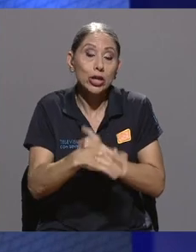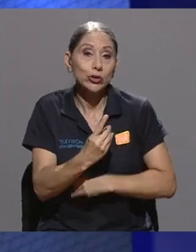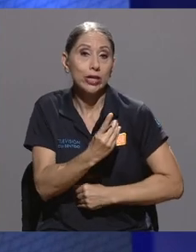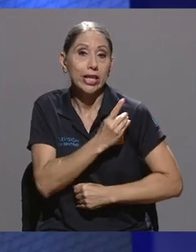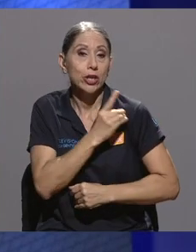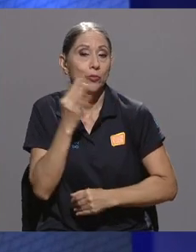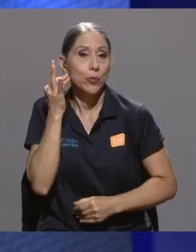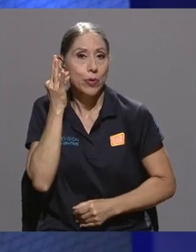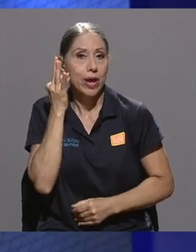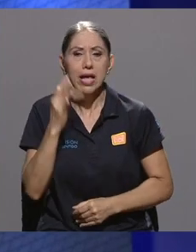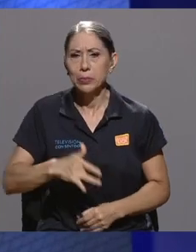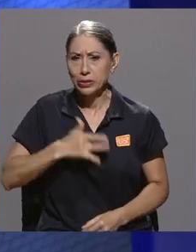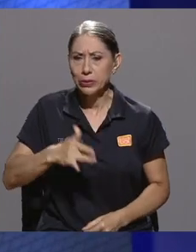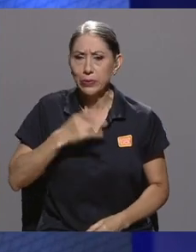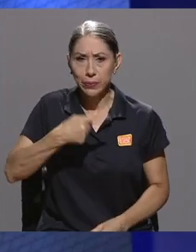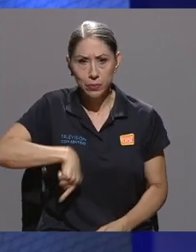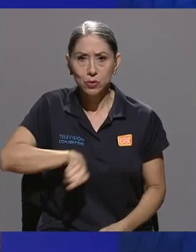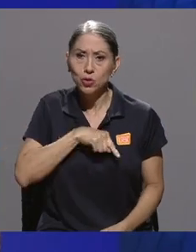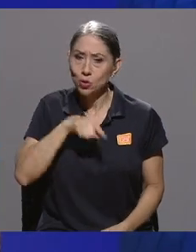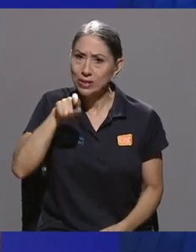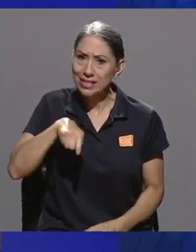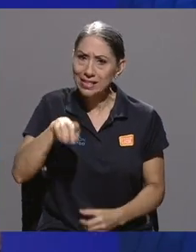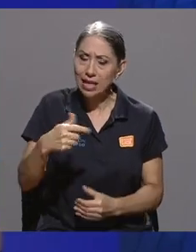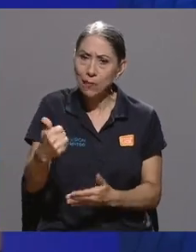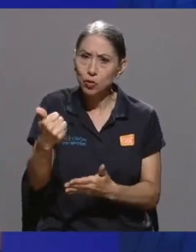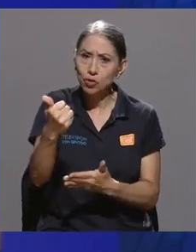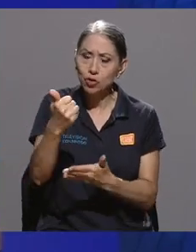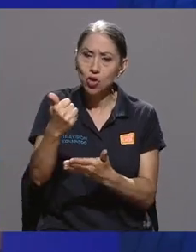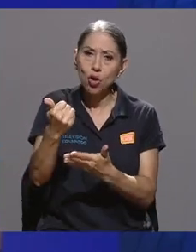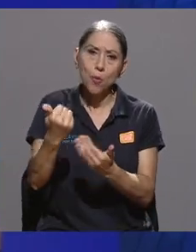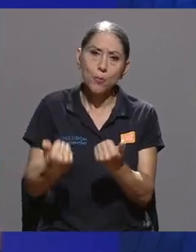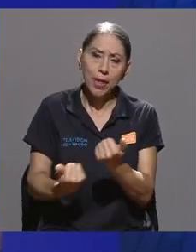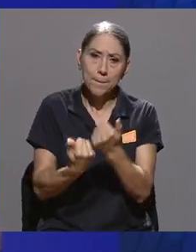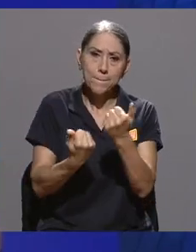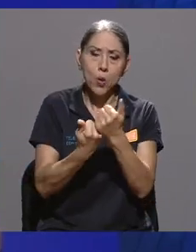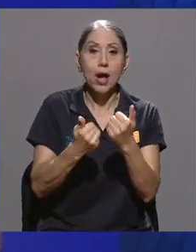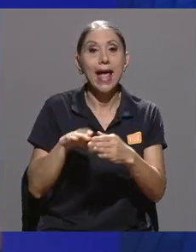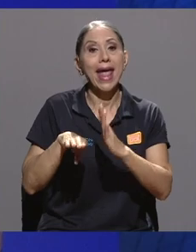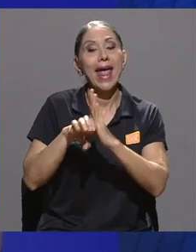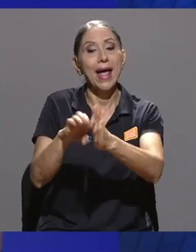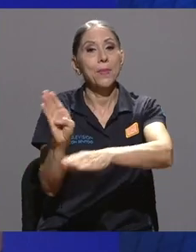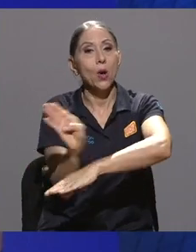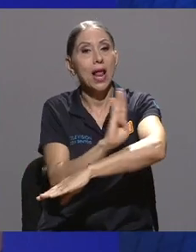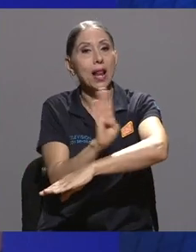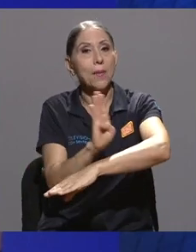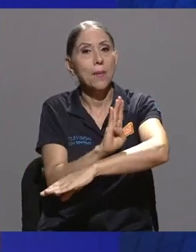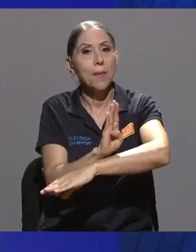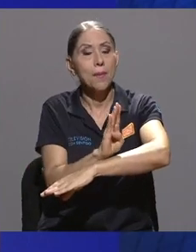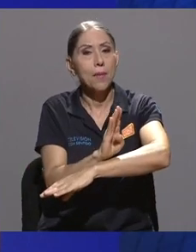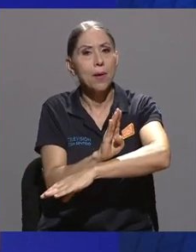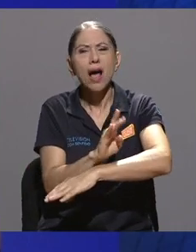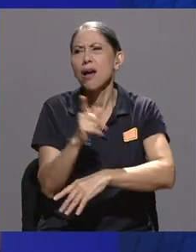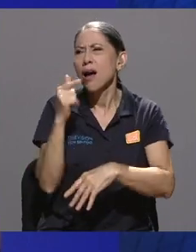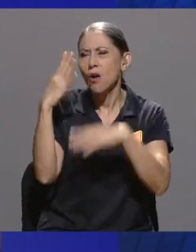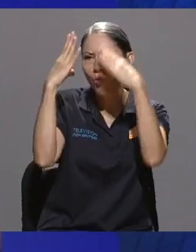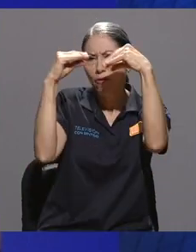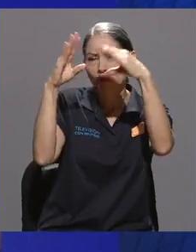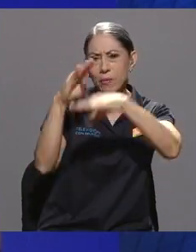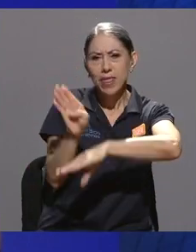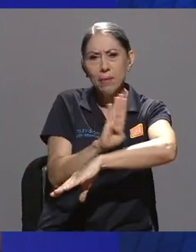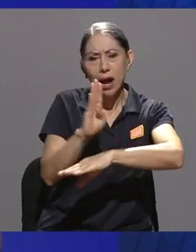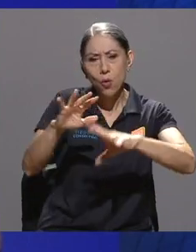porque sentimos que necesitamos, ¿verdad?, esos apoyos. Por ejemplo, el banco, este, un informe que salió del